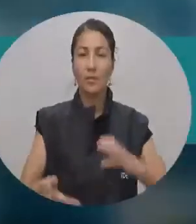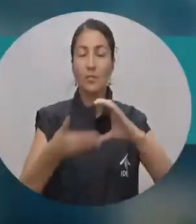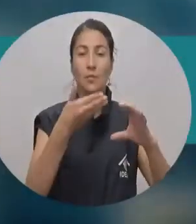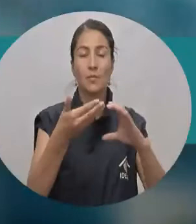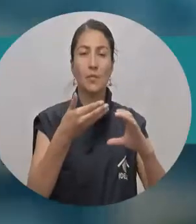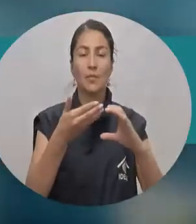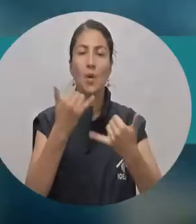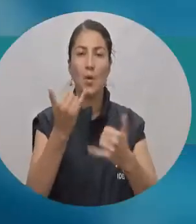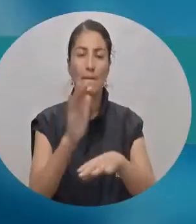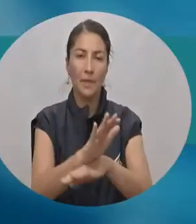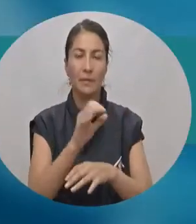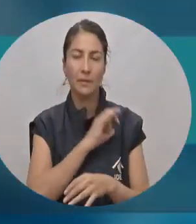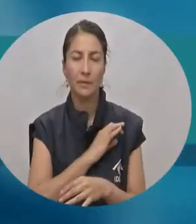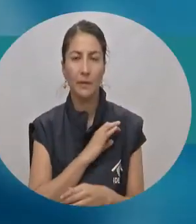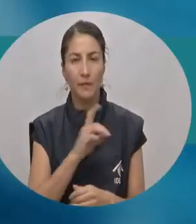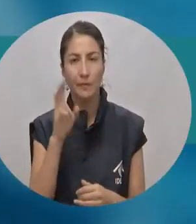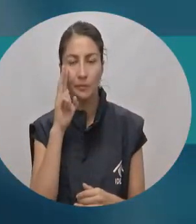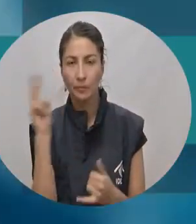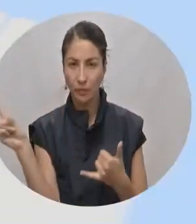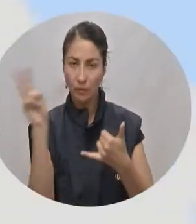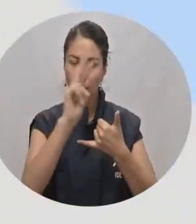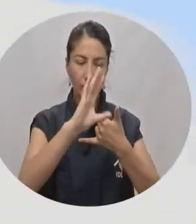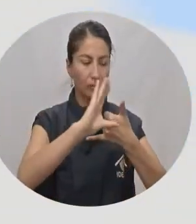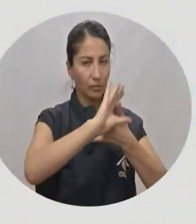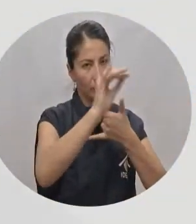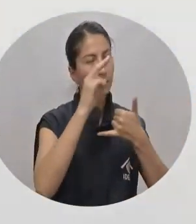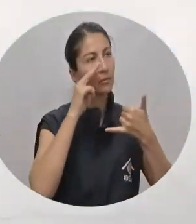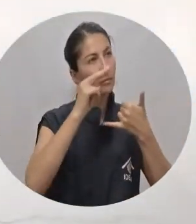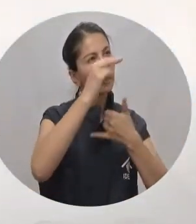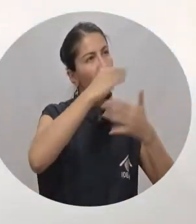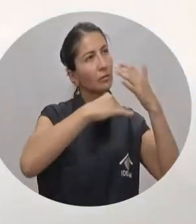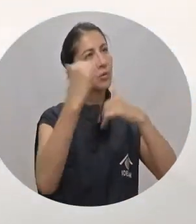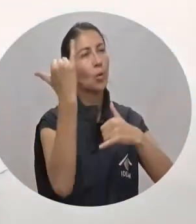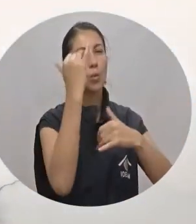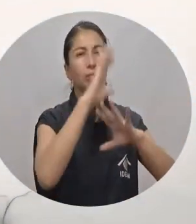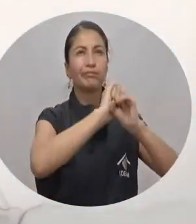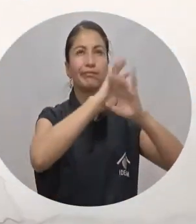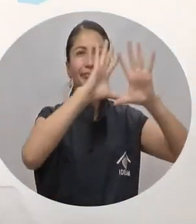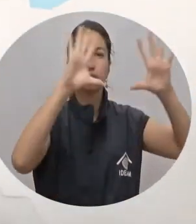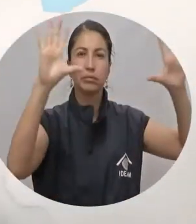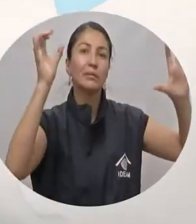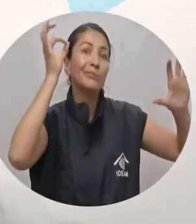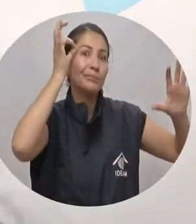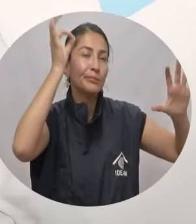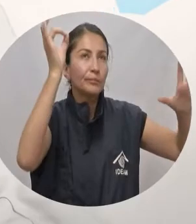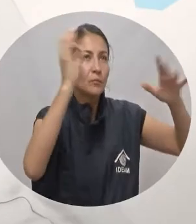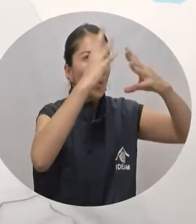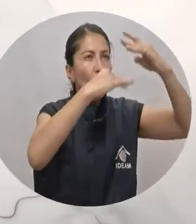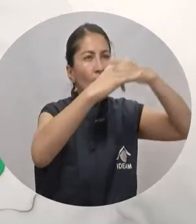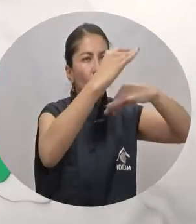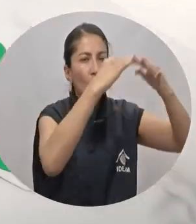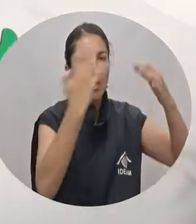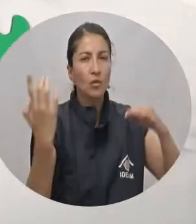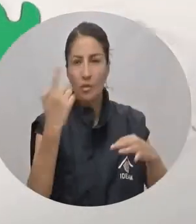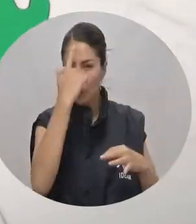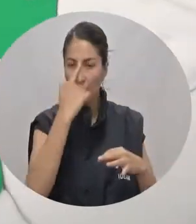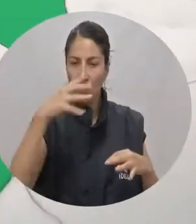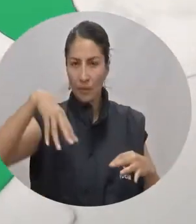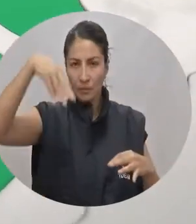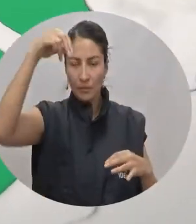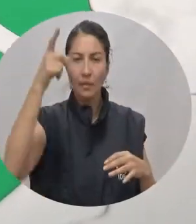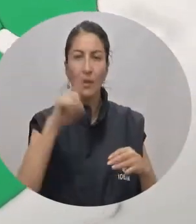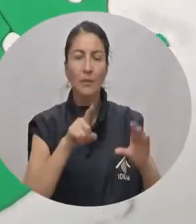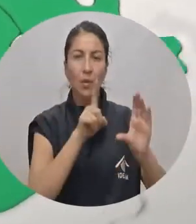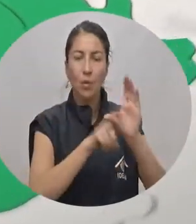de la tarde del sábado. La región Caribe tendrá nuevamente un cielo azul, sin embargo se prevé